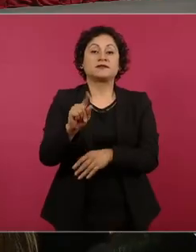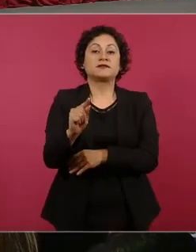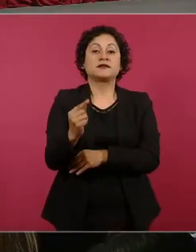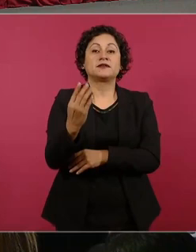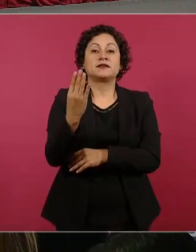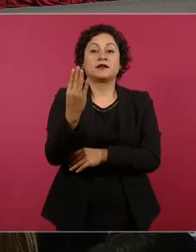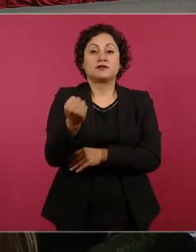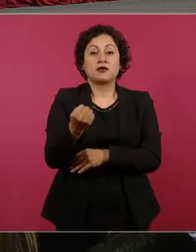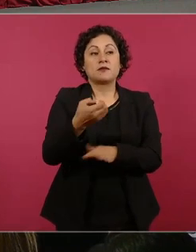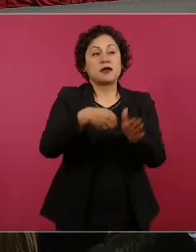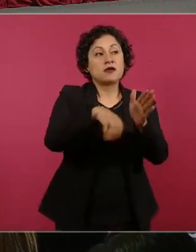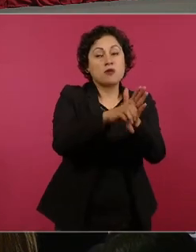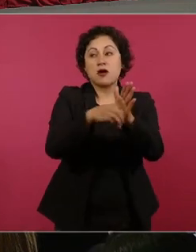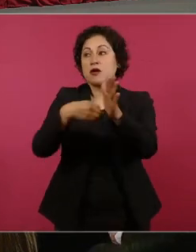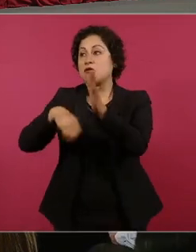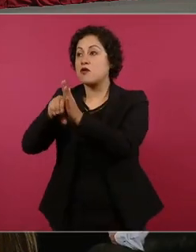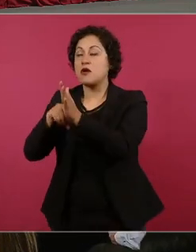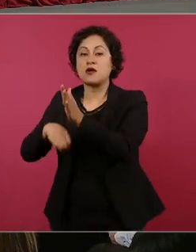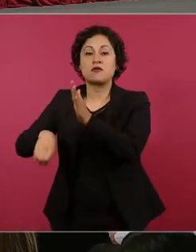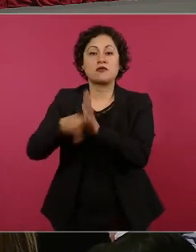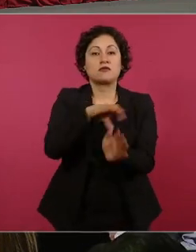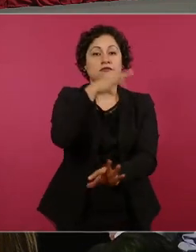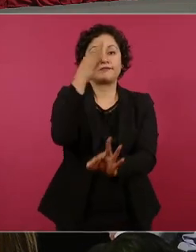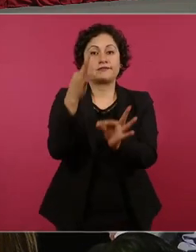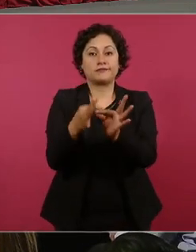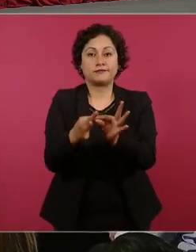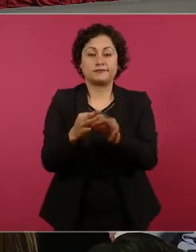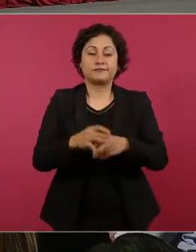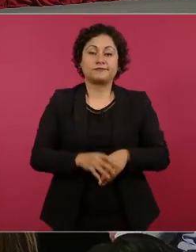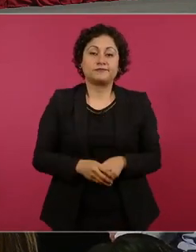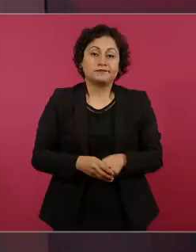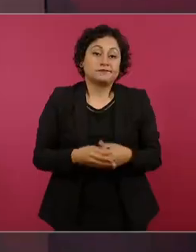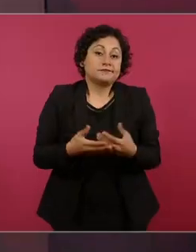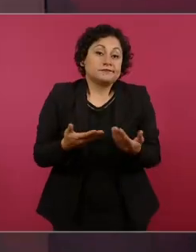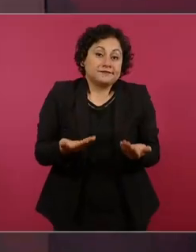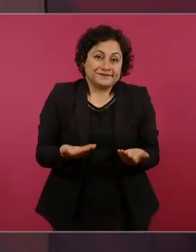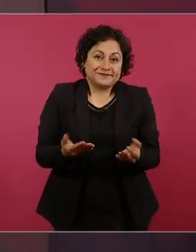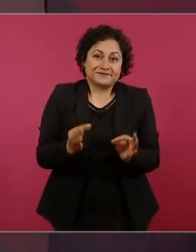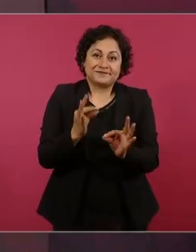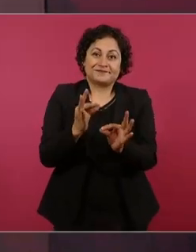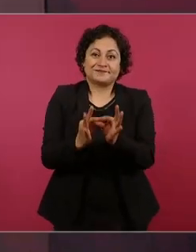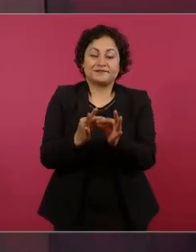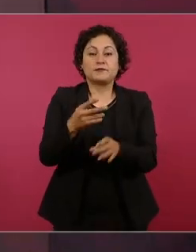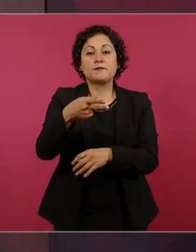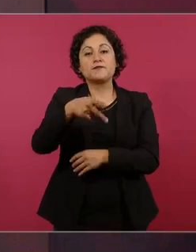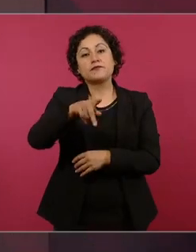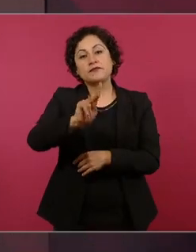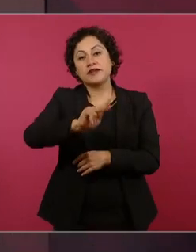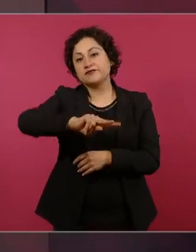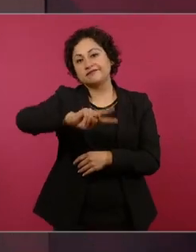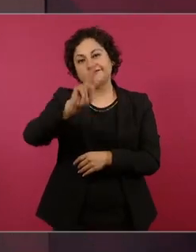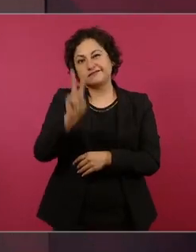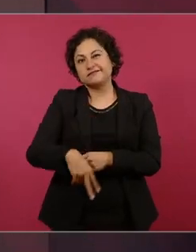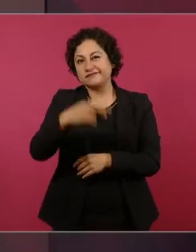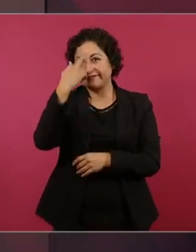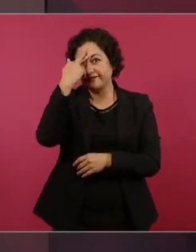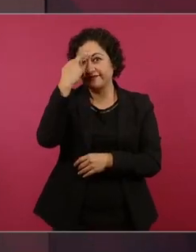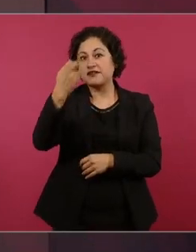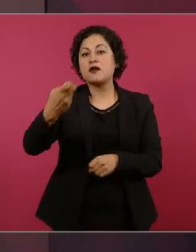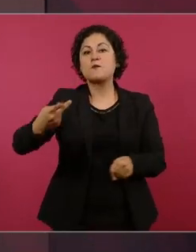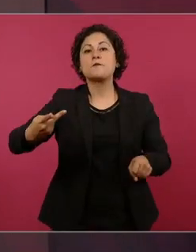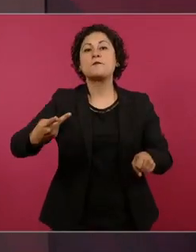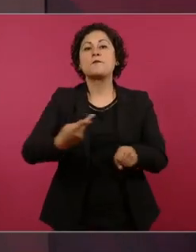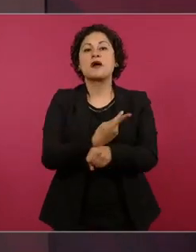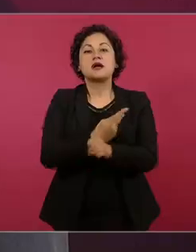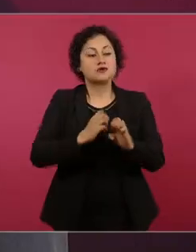Pero sin duda Otis nos despertó a una nueva